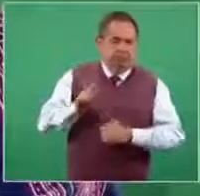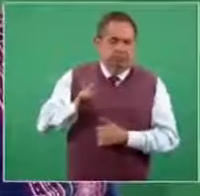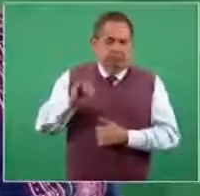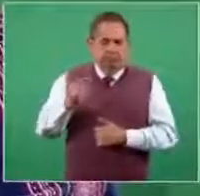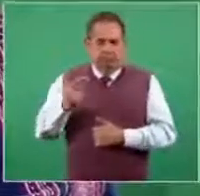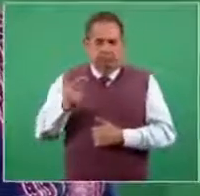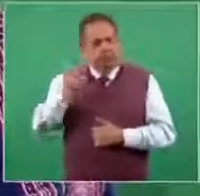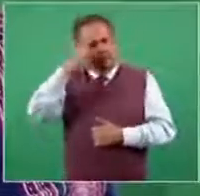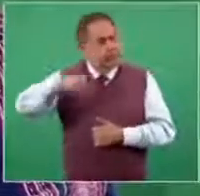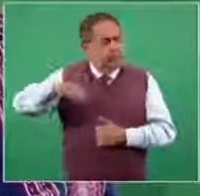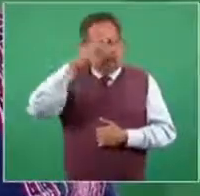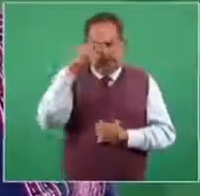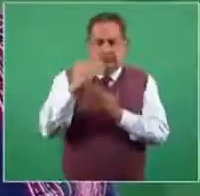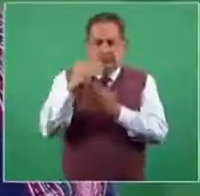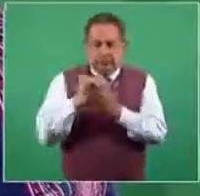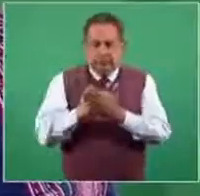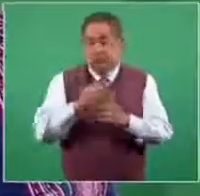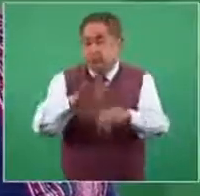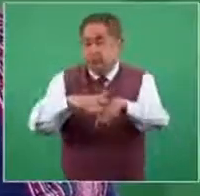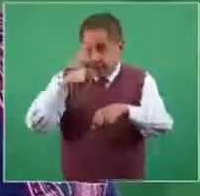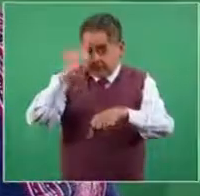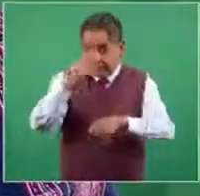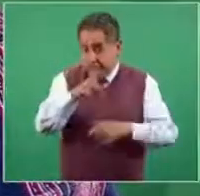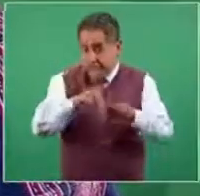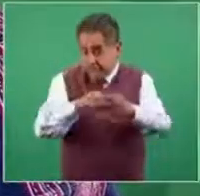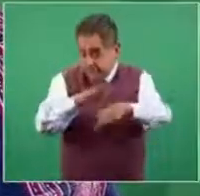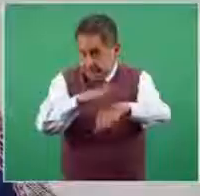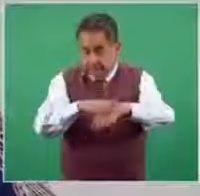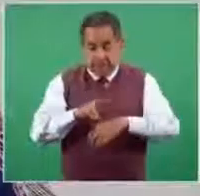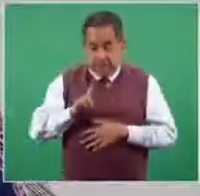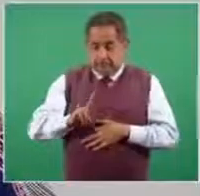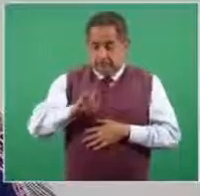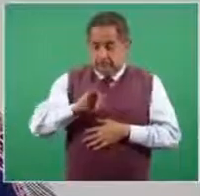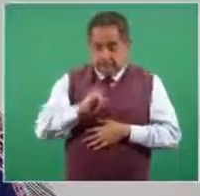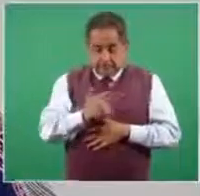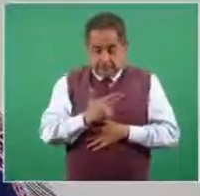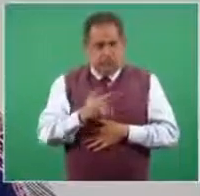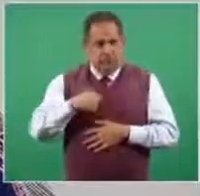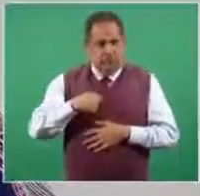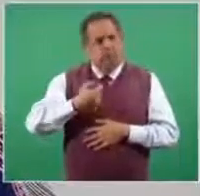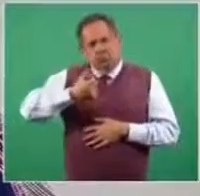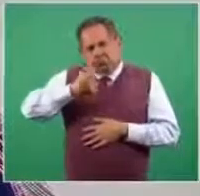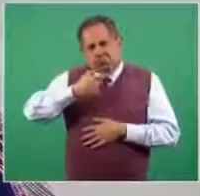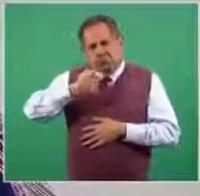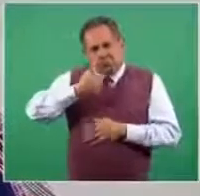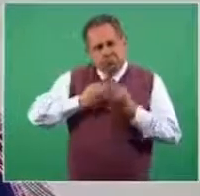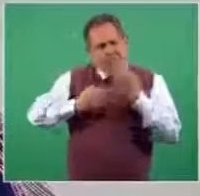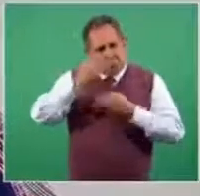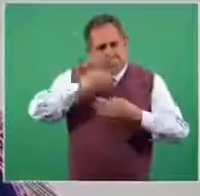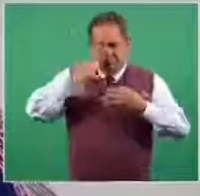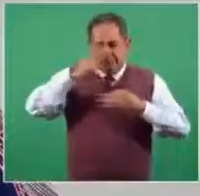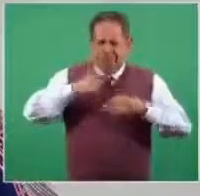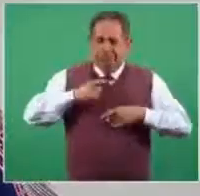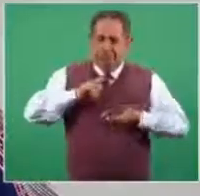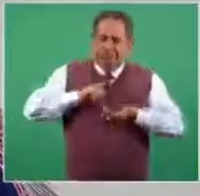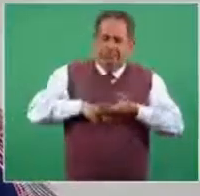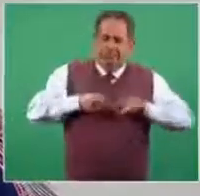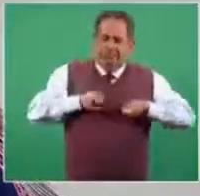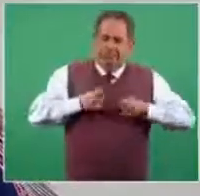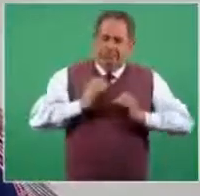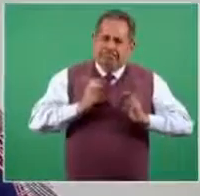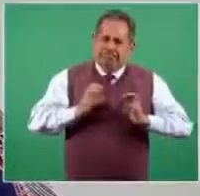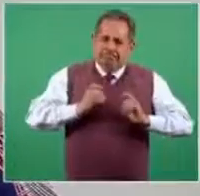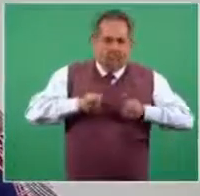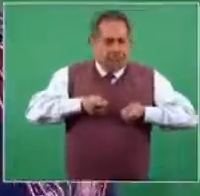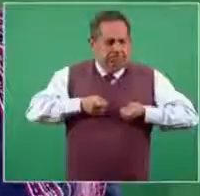país. Recordemos que una persona que vive con VIH cuando recibe tratamiento antirretroviral que es